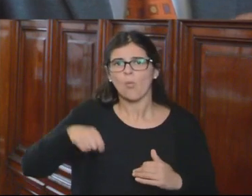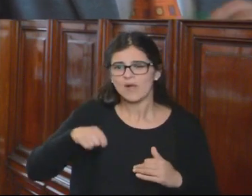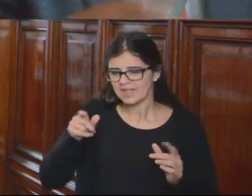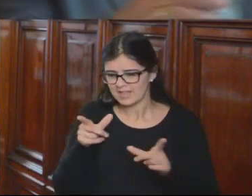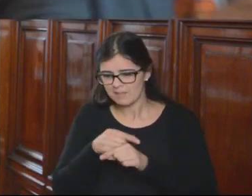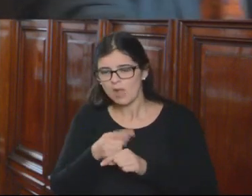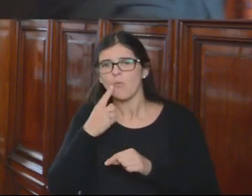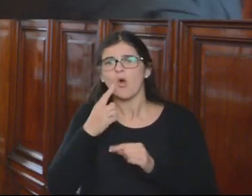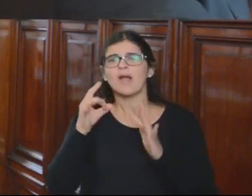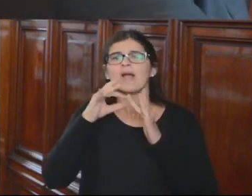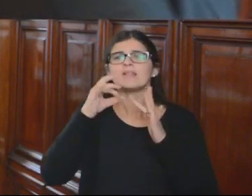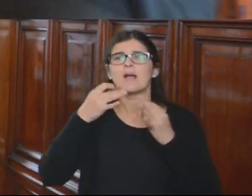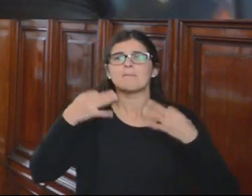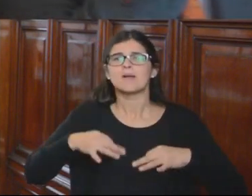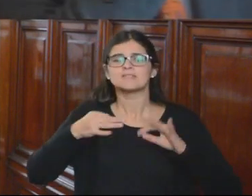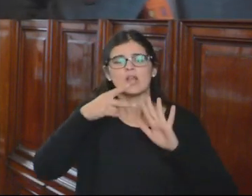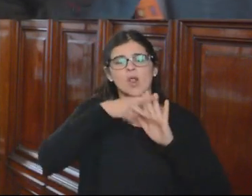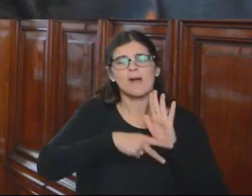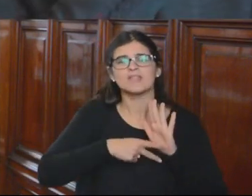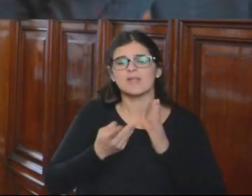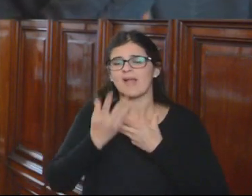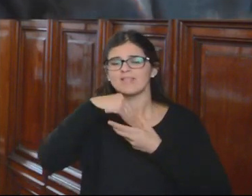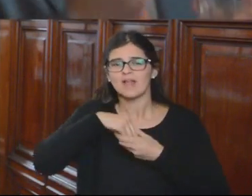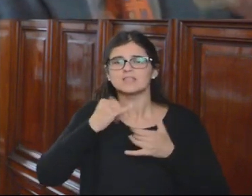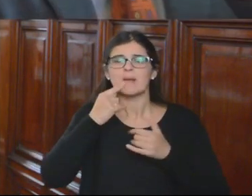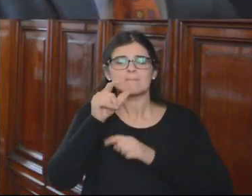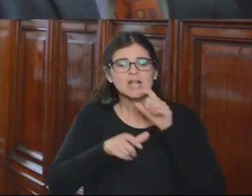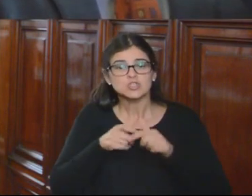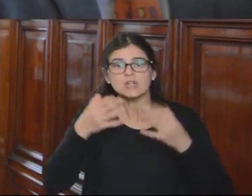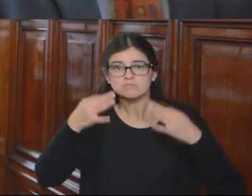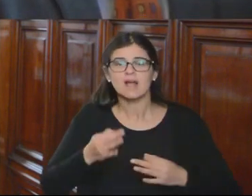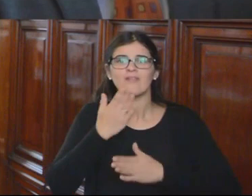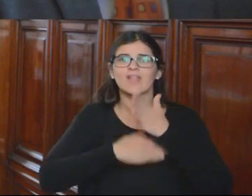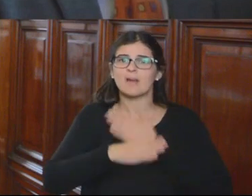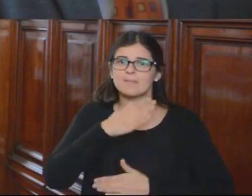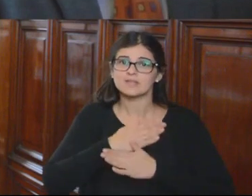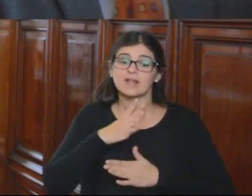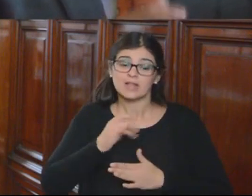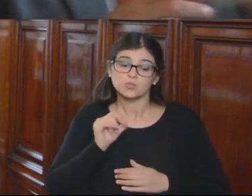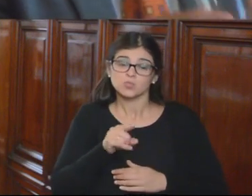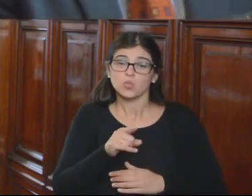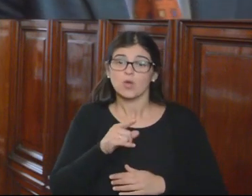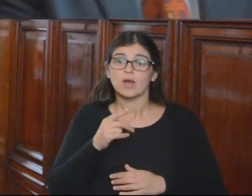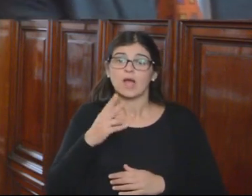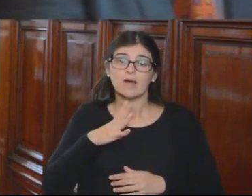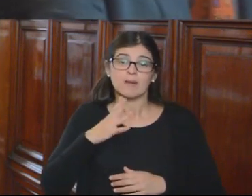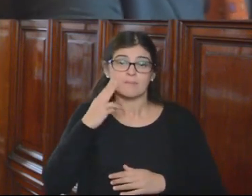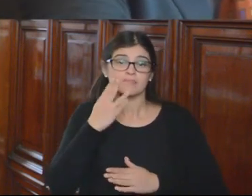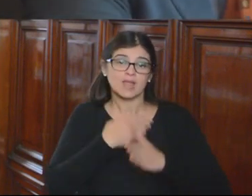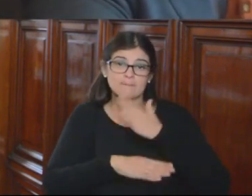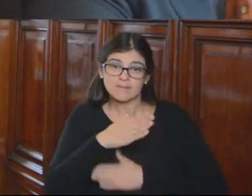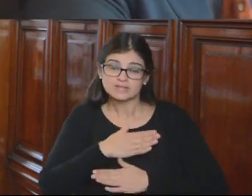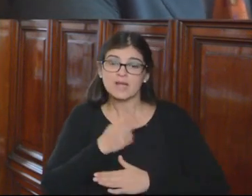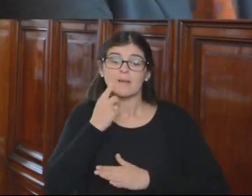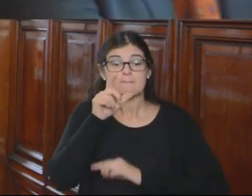situación especial por la normativa interna, porque eran personas con discapacidad, personas que tienen en su poder personas con discapacidad, personas